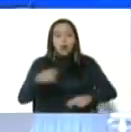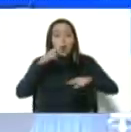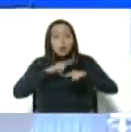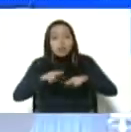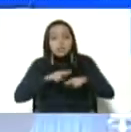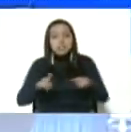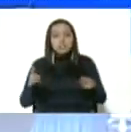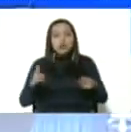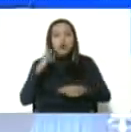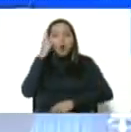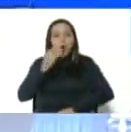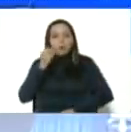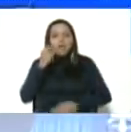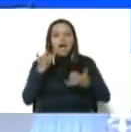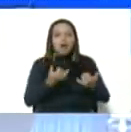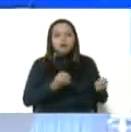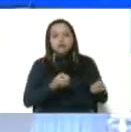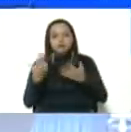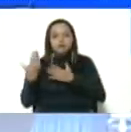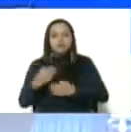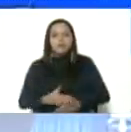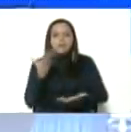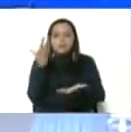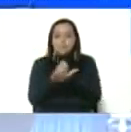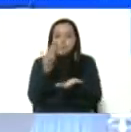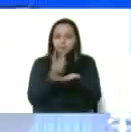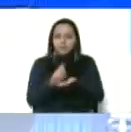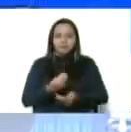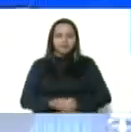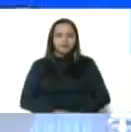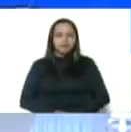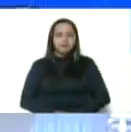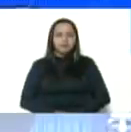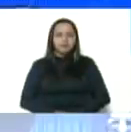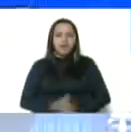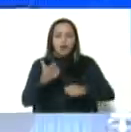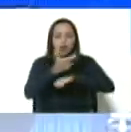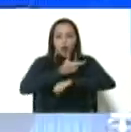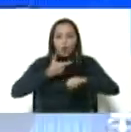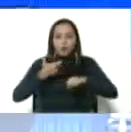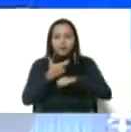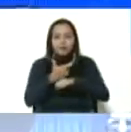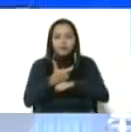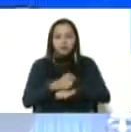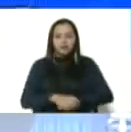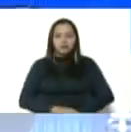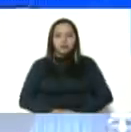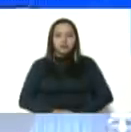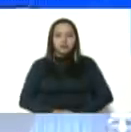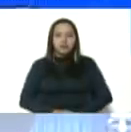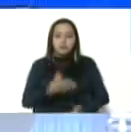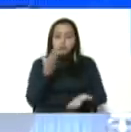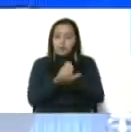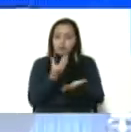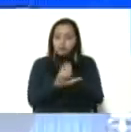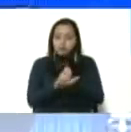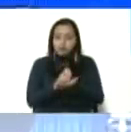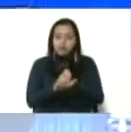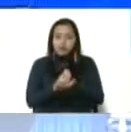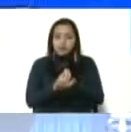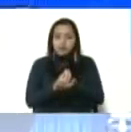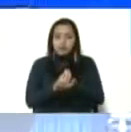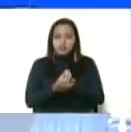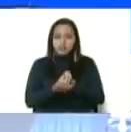juventud. Vámonos directo a Monaga. Allá la gobernadora Yelitza Santaella está en Maturín, en el sector